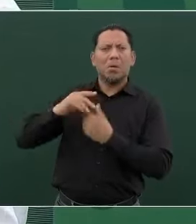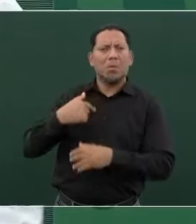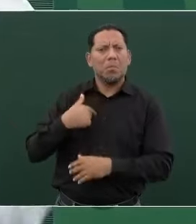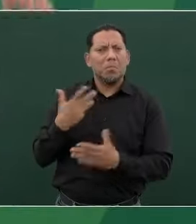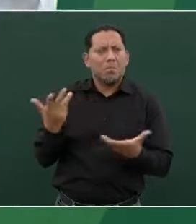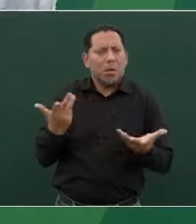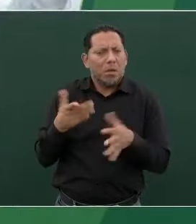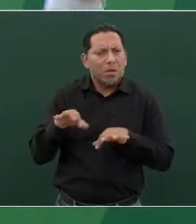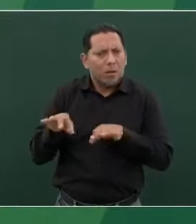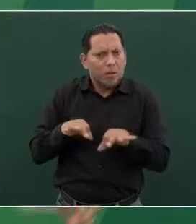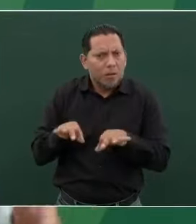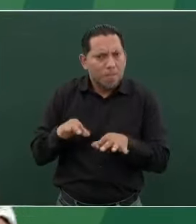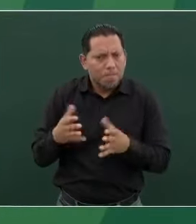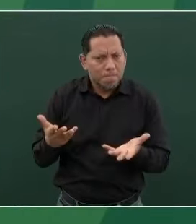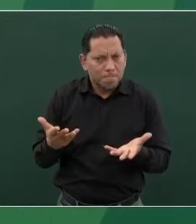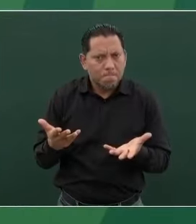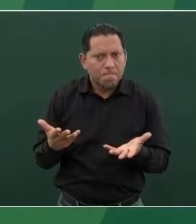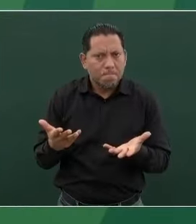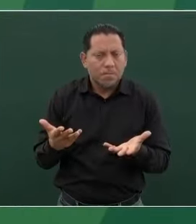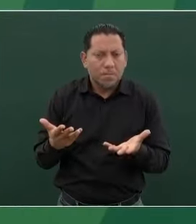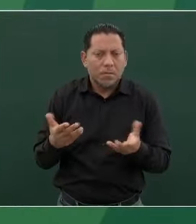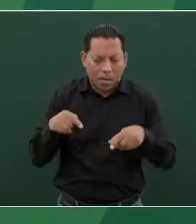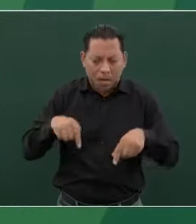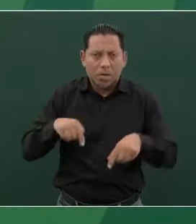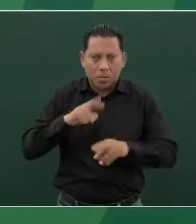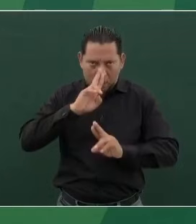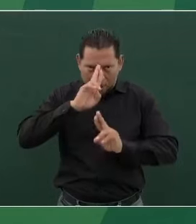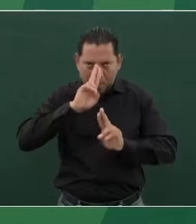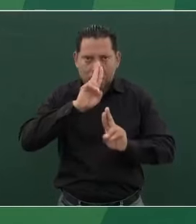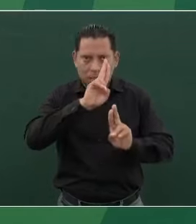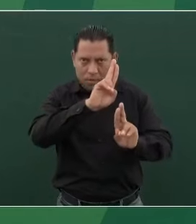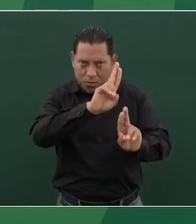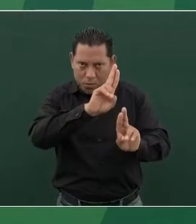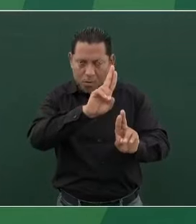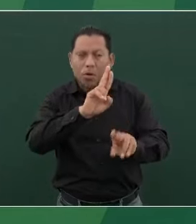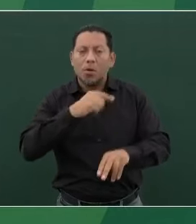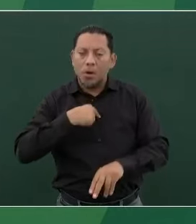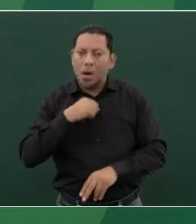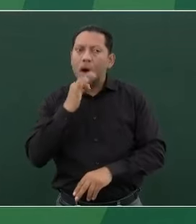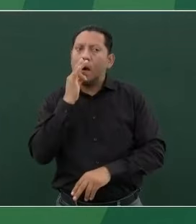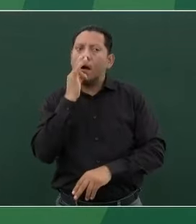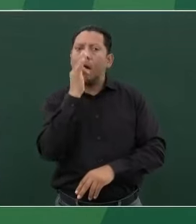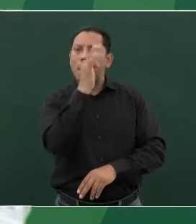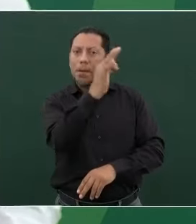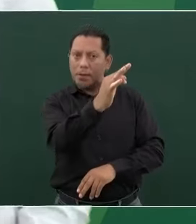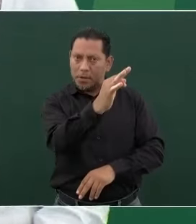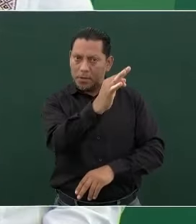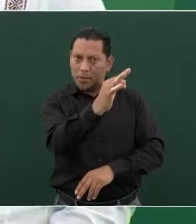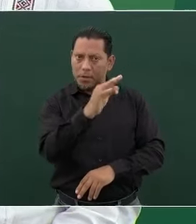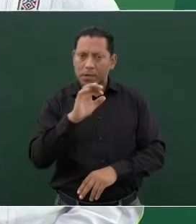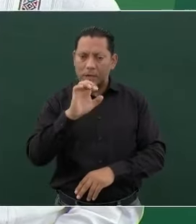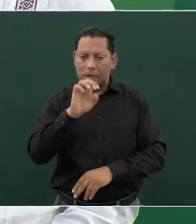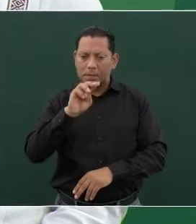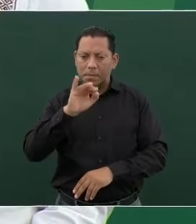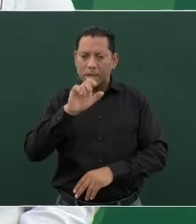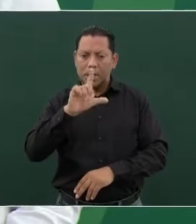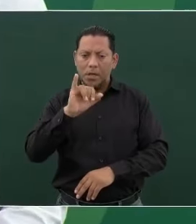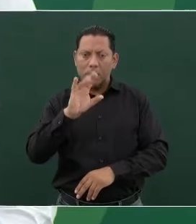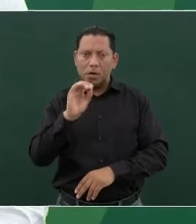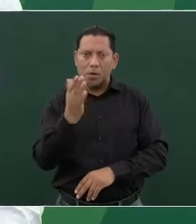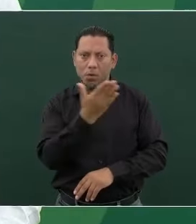Aquí de manera muy respetuosa le mando a decir a Emilio Azcárraga